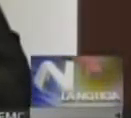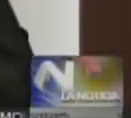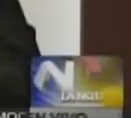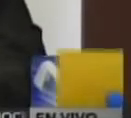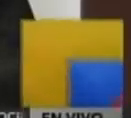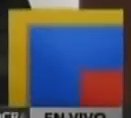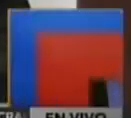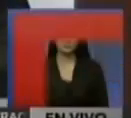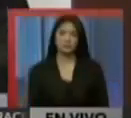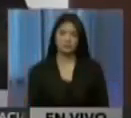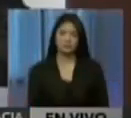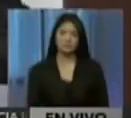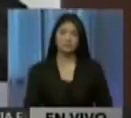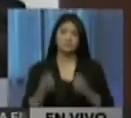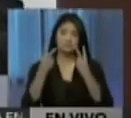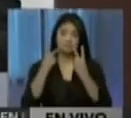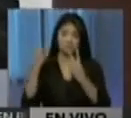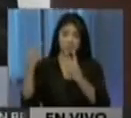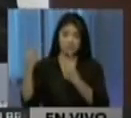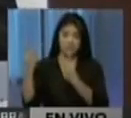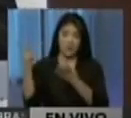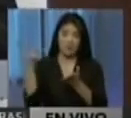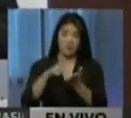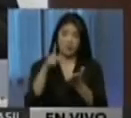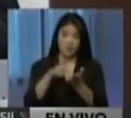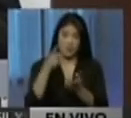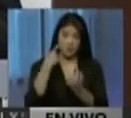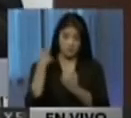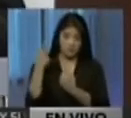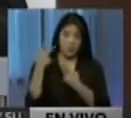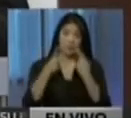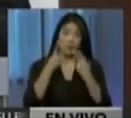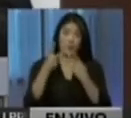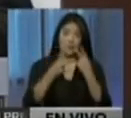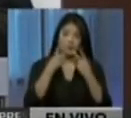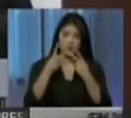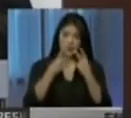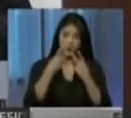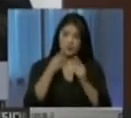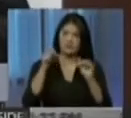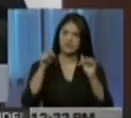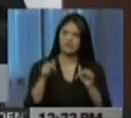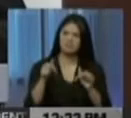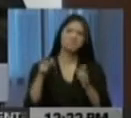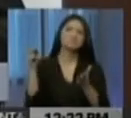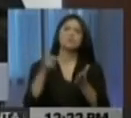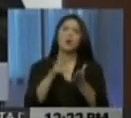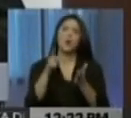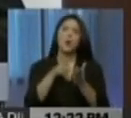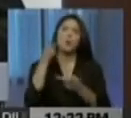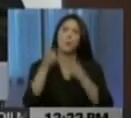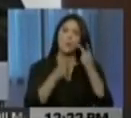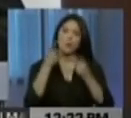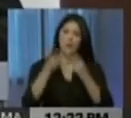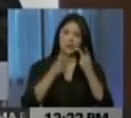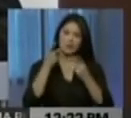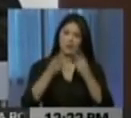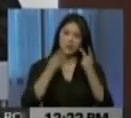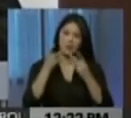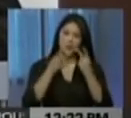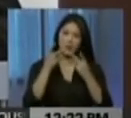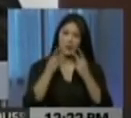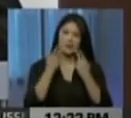Estos actores políticos, repito, estos actores políticos de la derecha que